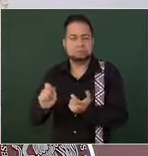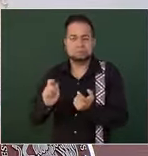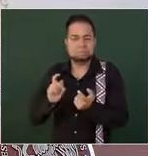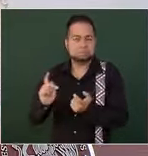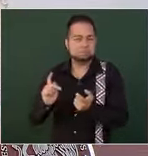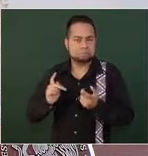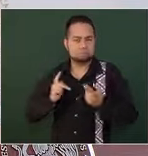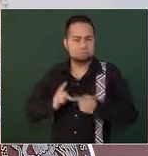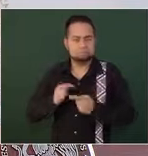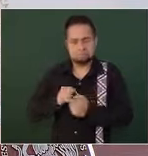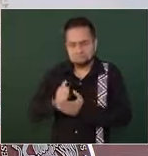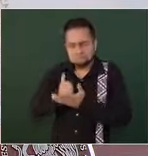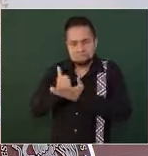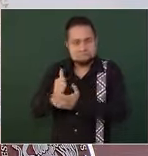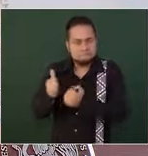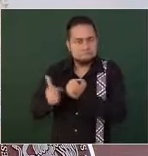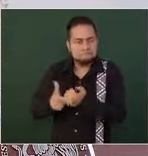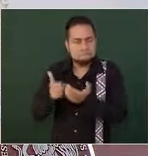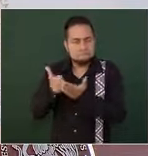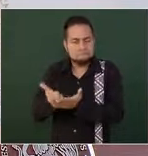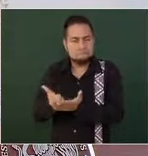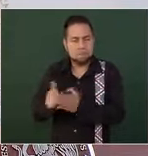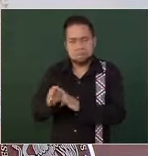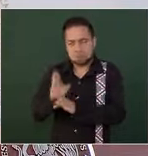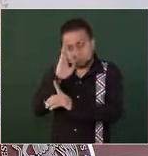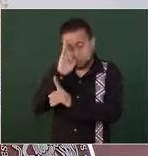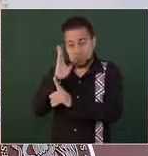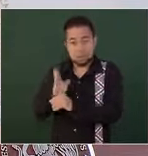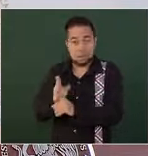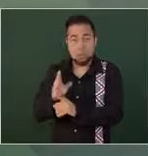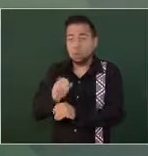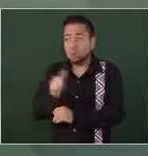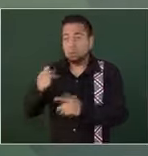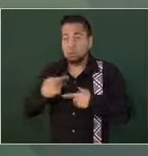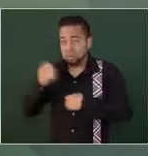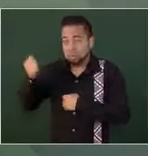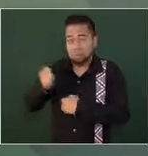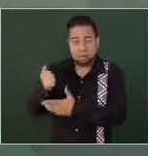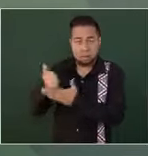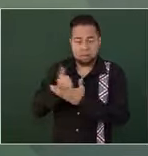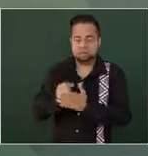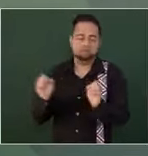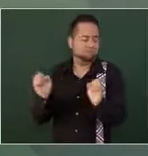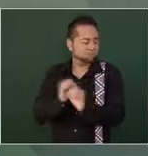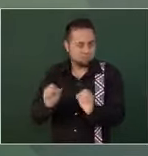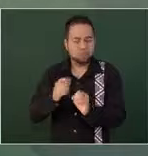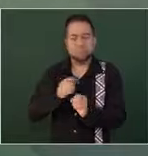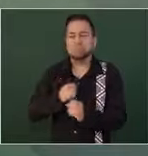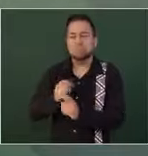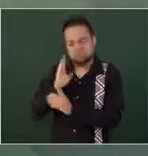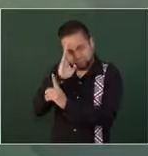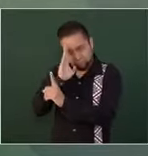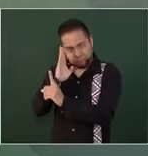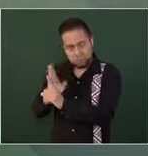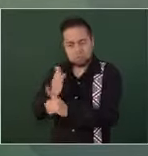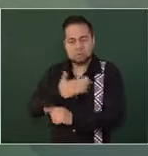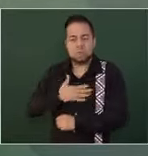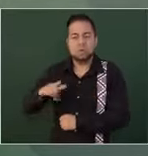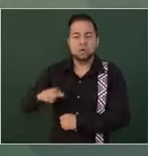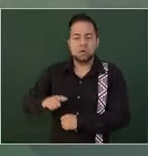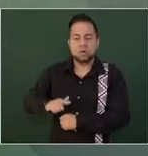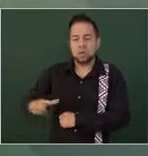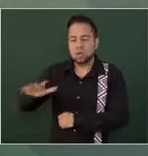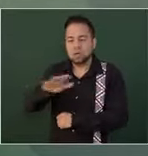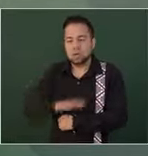y hermanos de manera directa, sin intermediarios, haciendo de nuestro un gobierno del pueblo